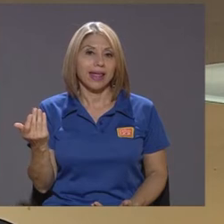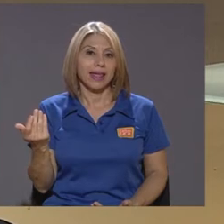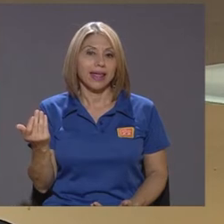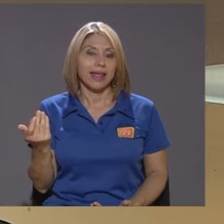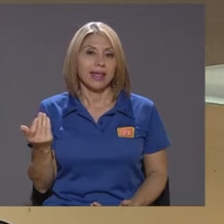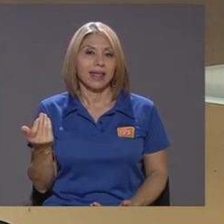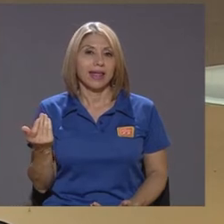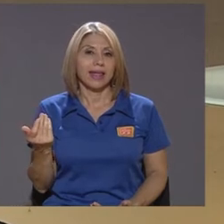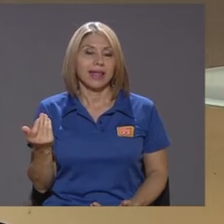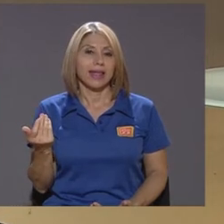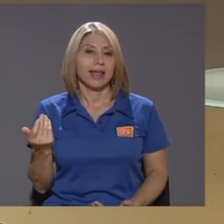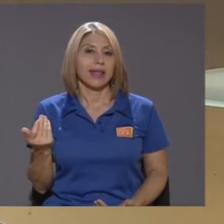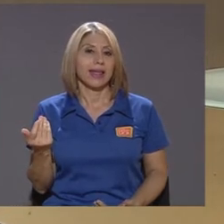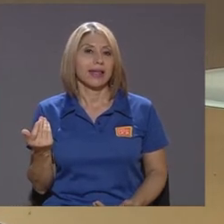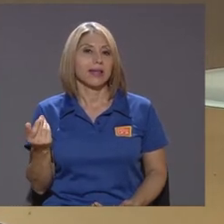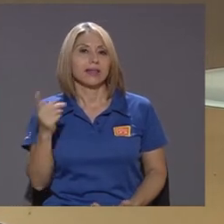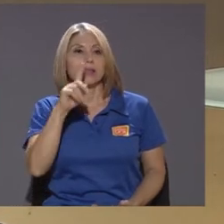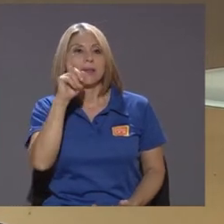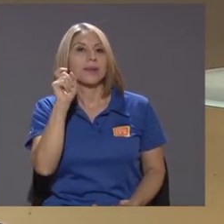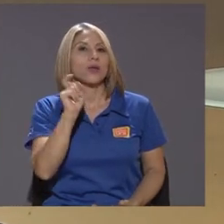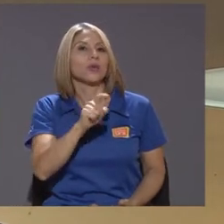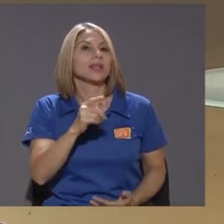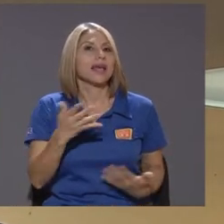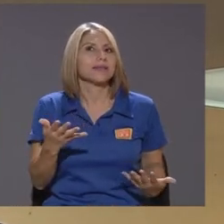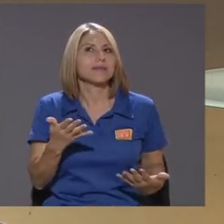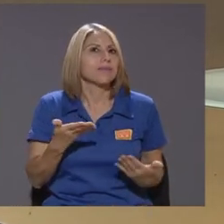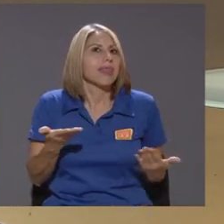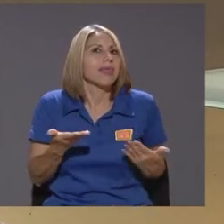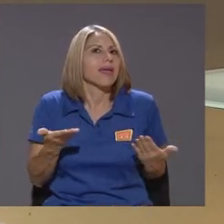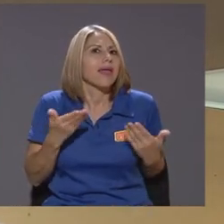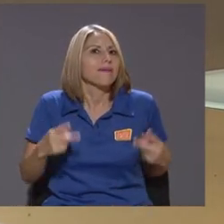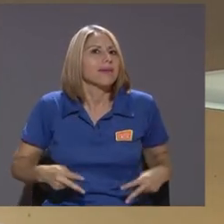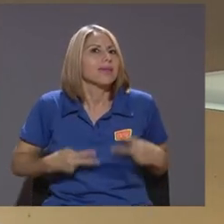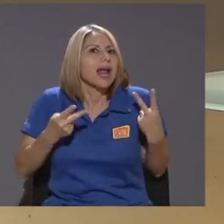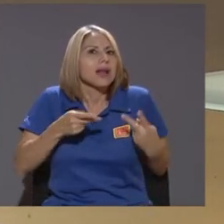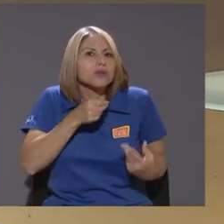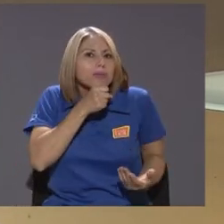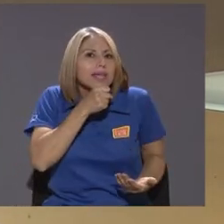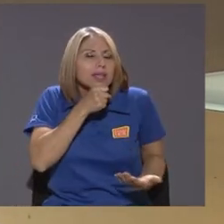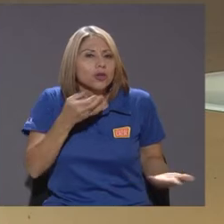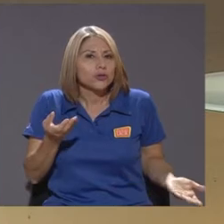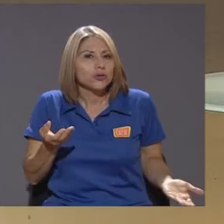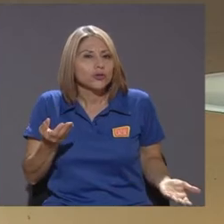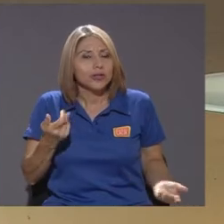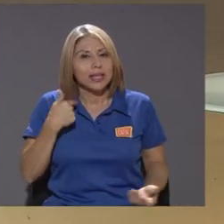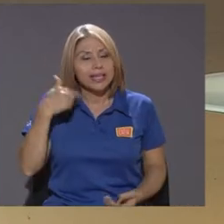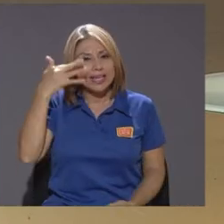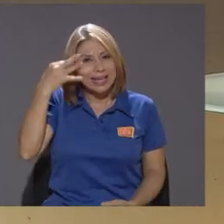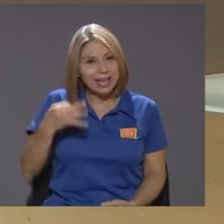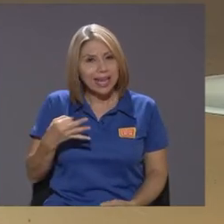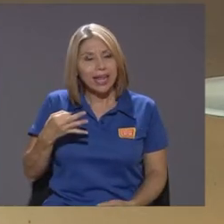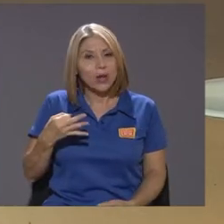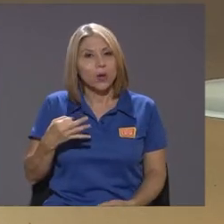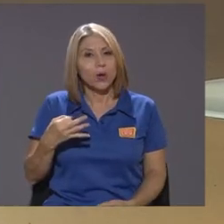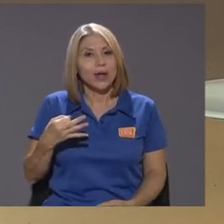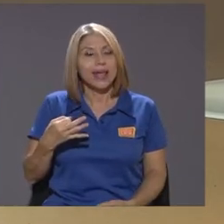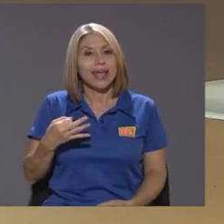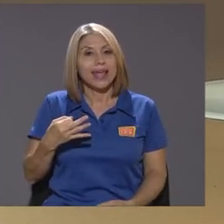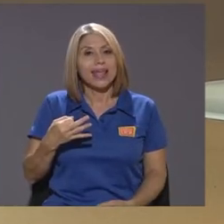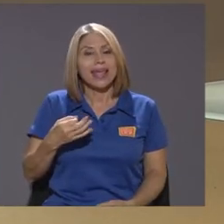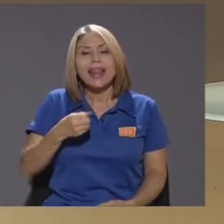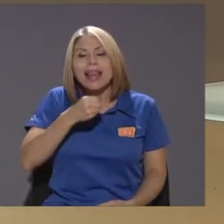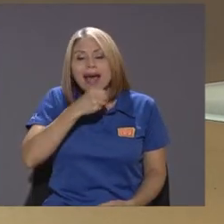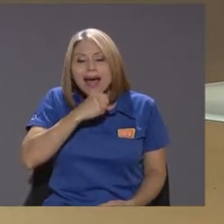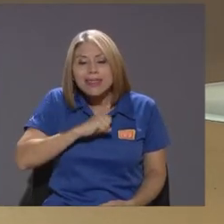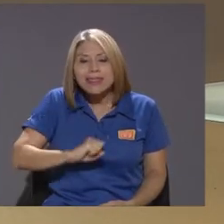la pregunta es de qué vivirán los viejitos y creo que el antiguo